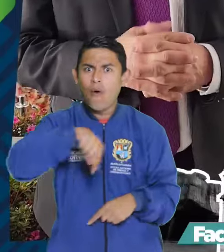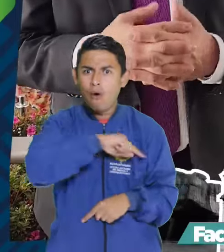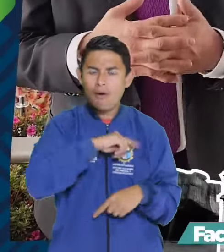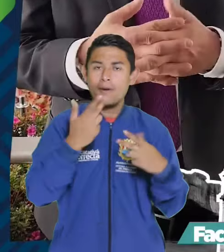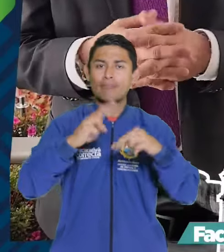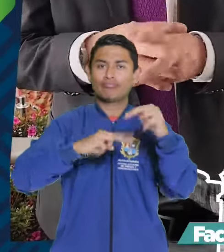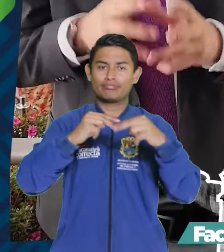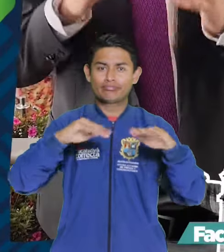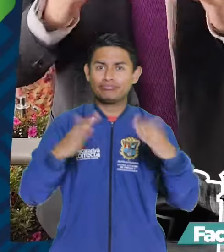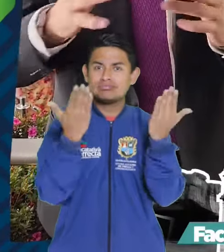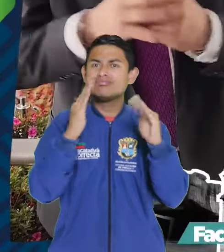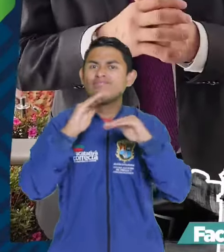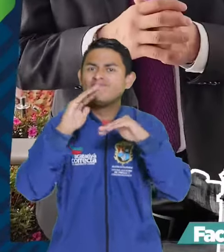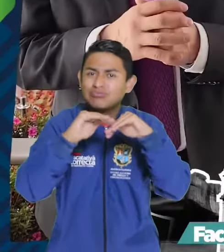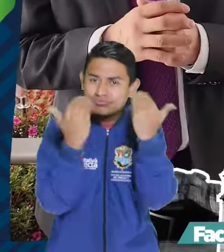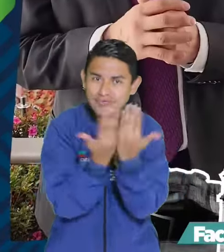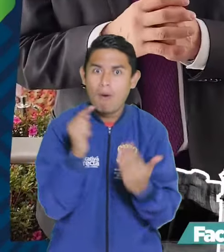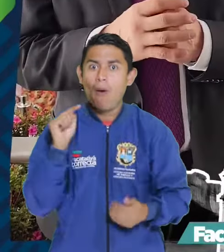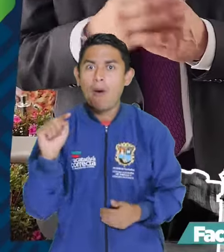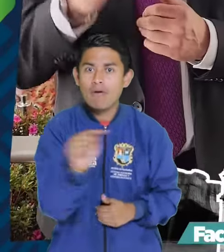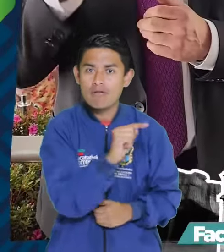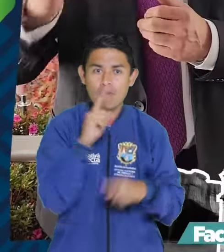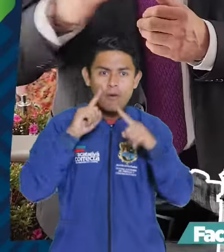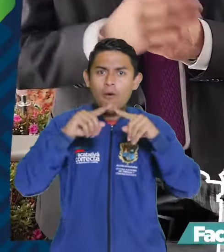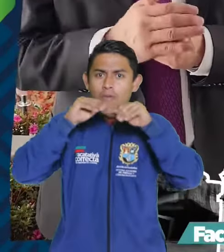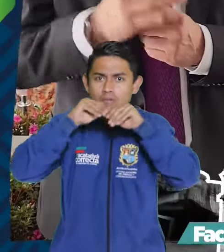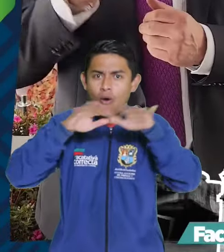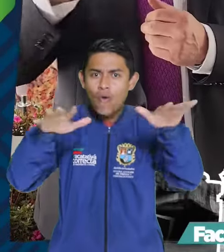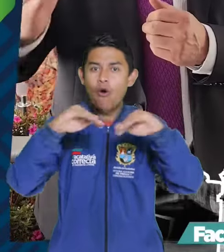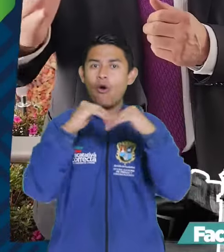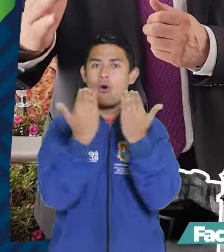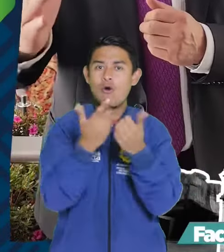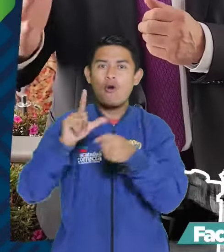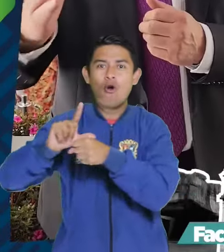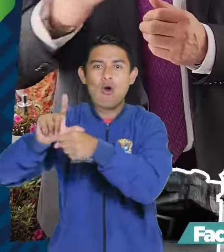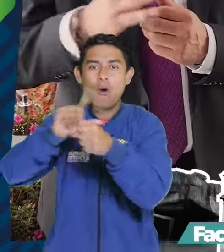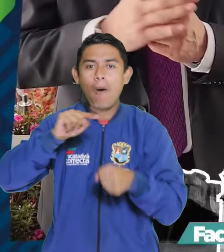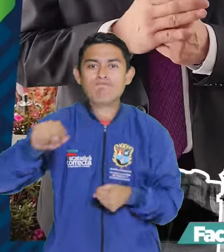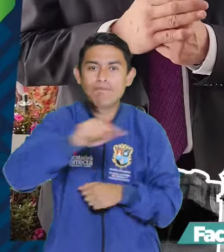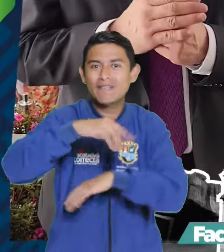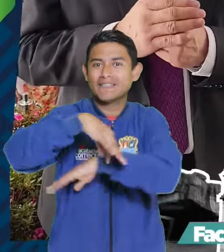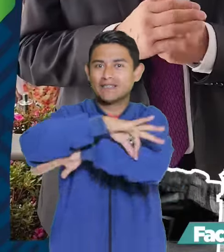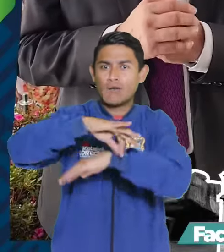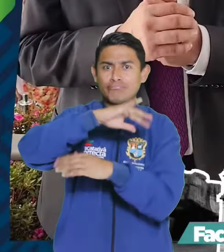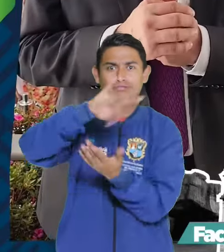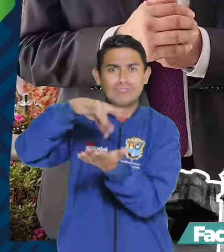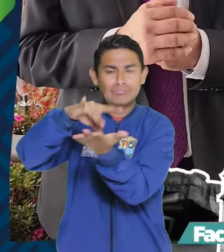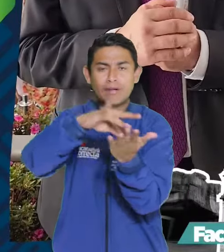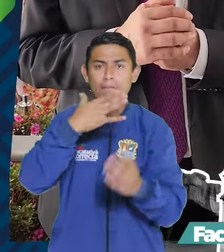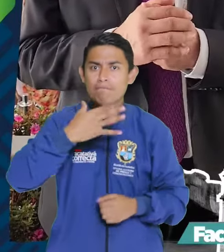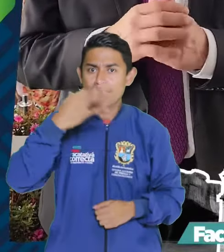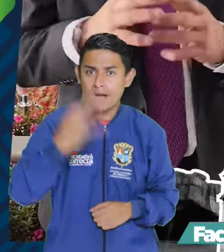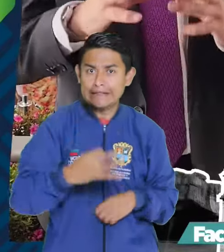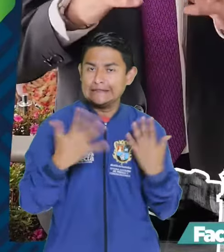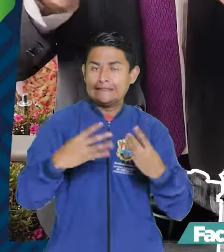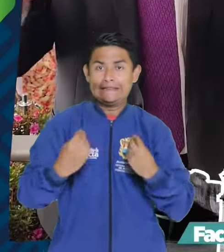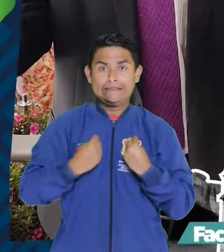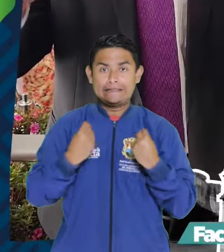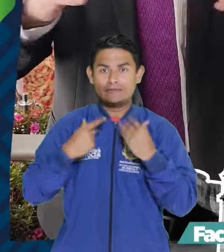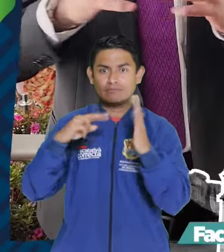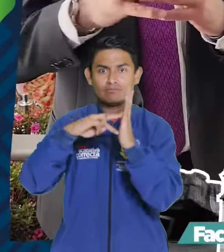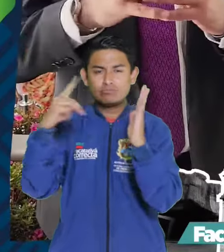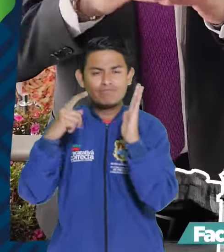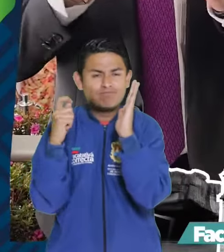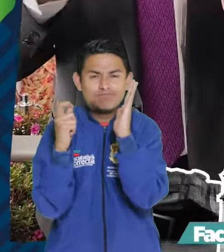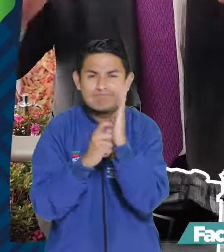ellos para la construcción de un vivero en el Colegio Policarpa, un colegio rural ubicado en la vereda de Los Manzanos, con un